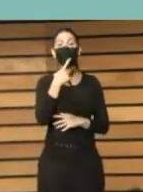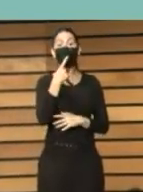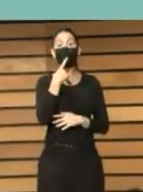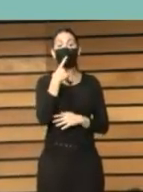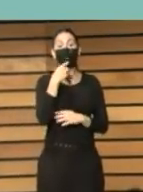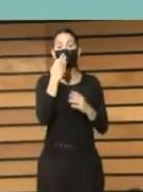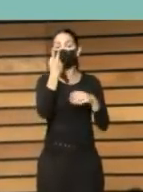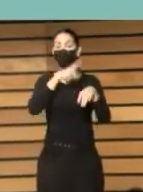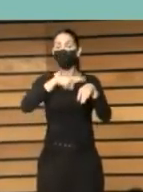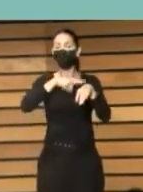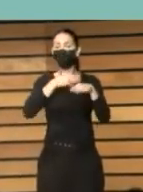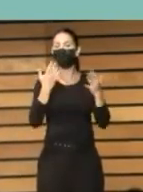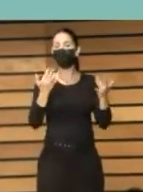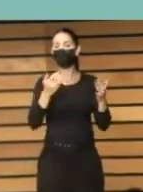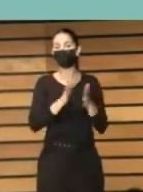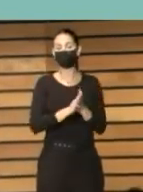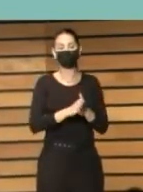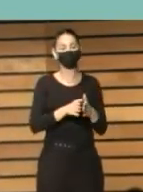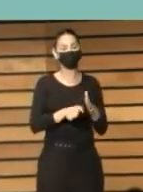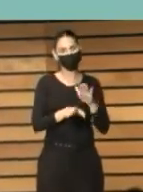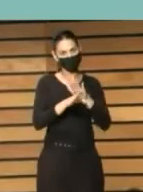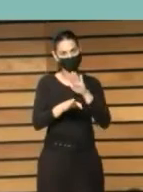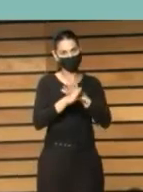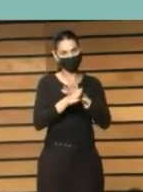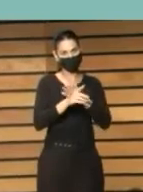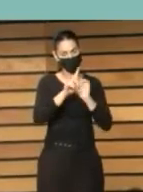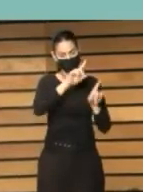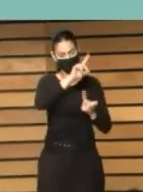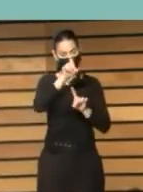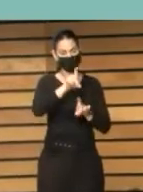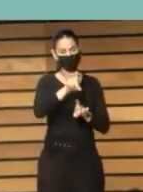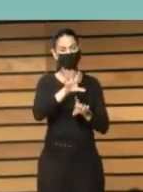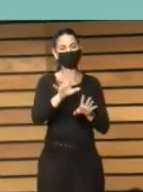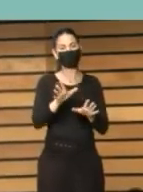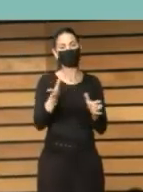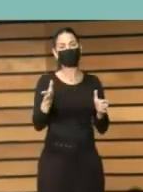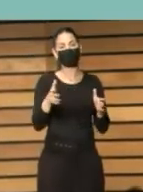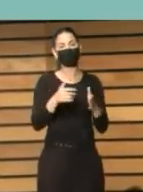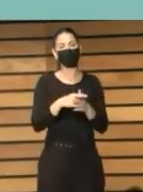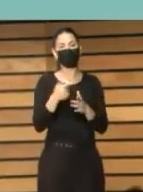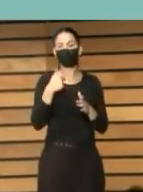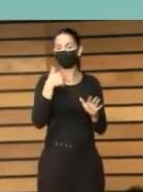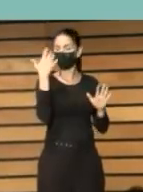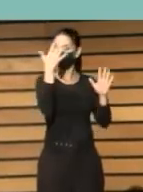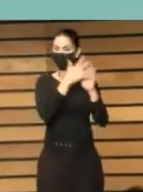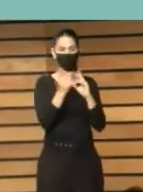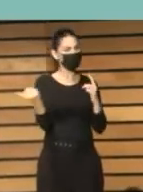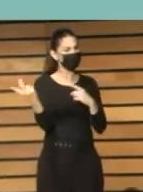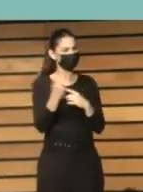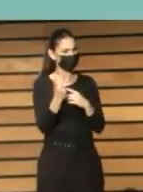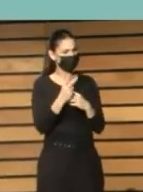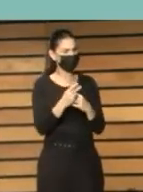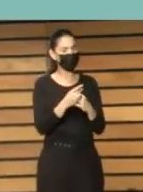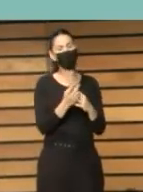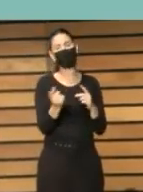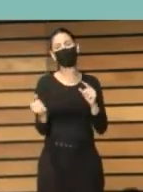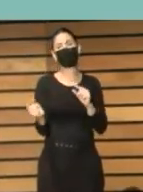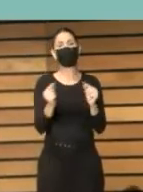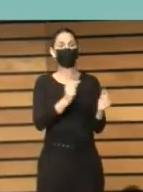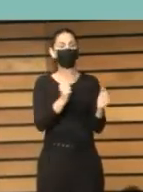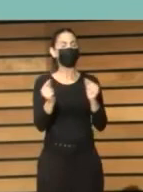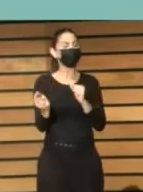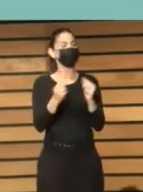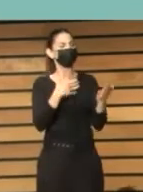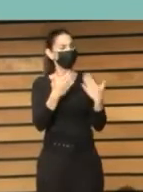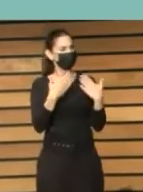en esa misma línea yo siempre con Francesco hablo y cuando también hemos comentado con Loli